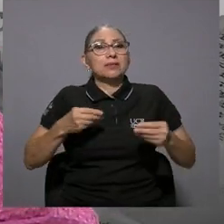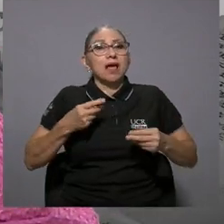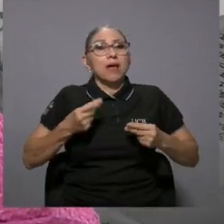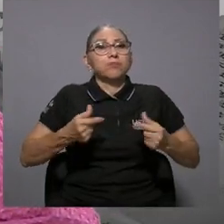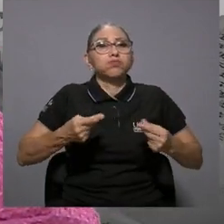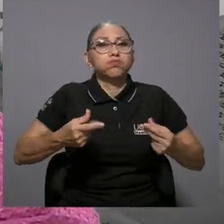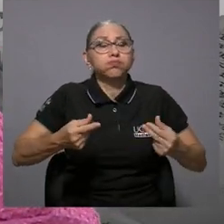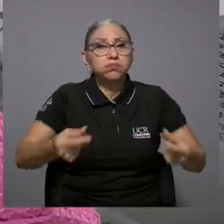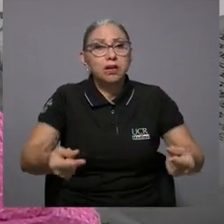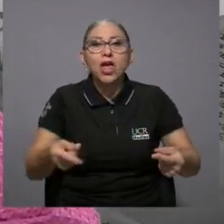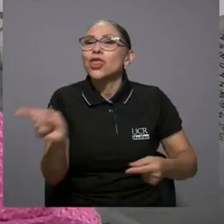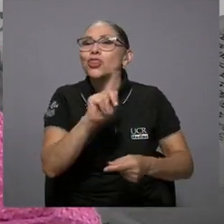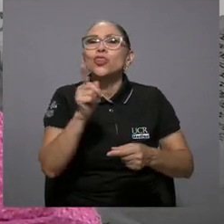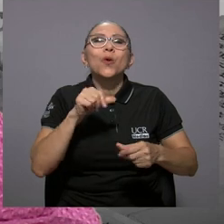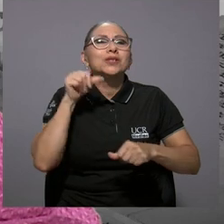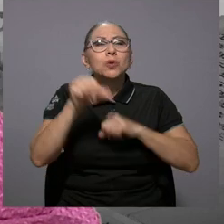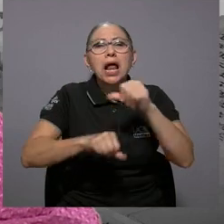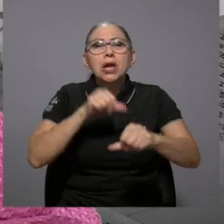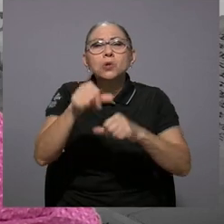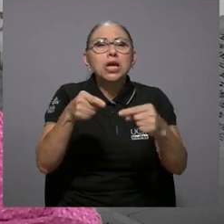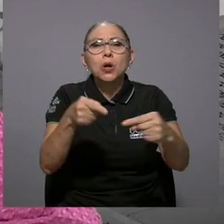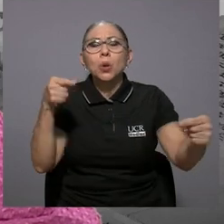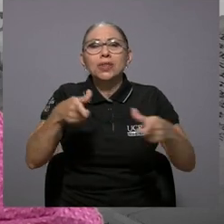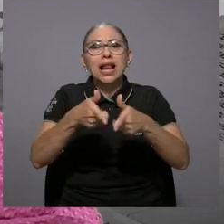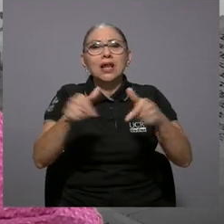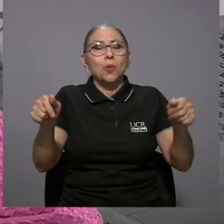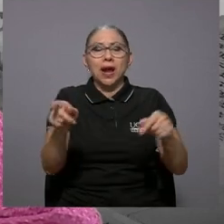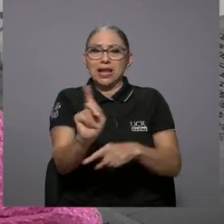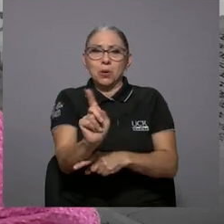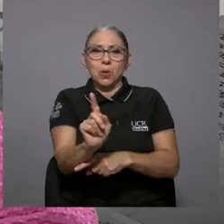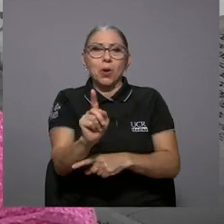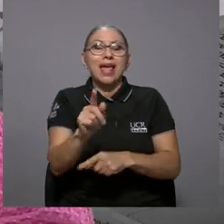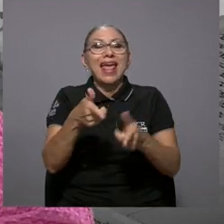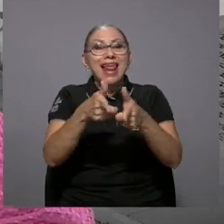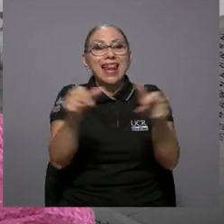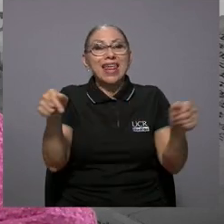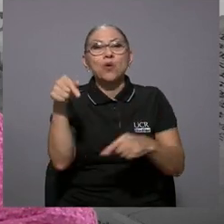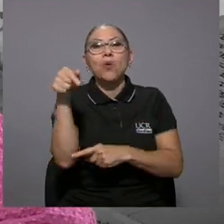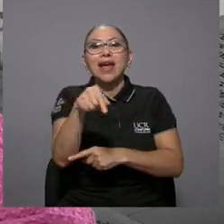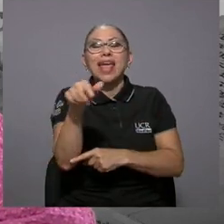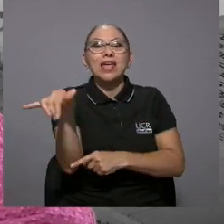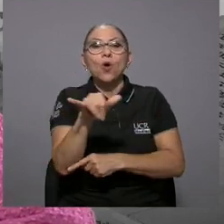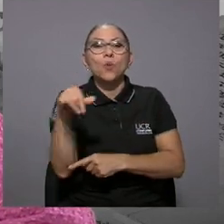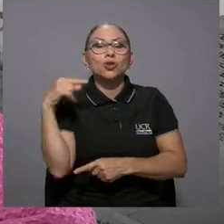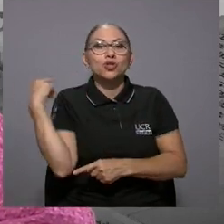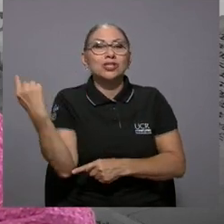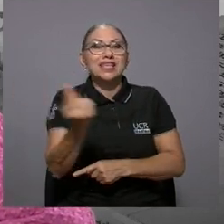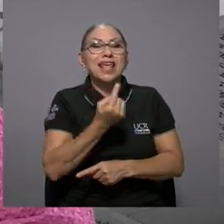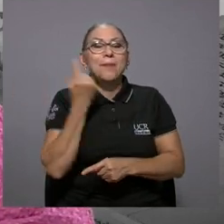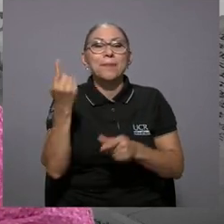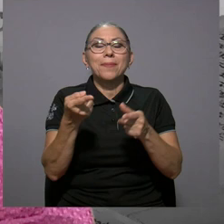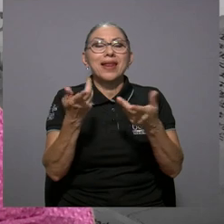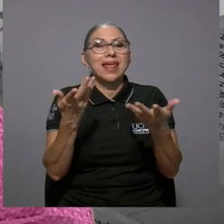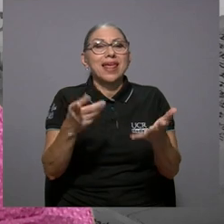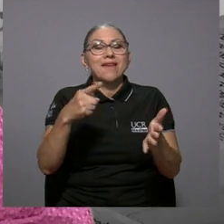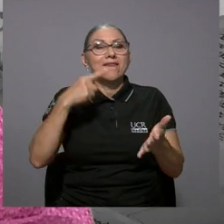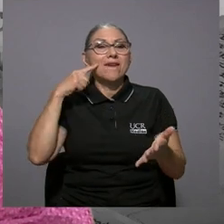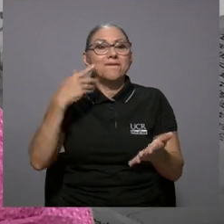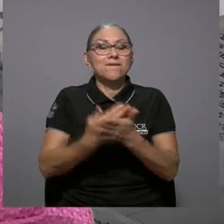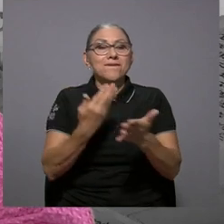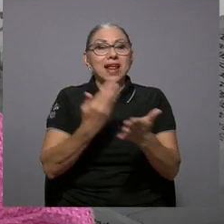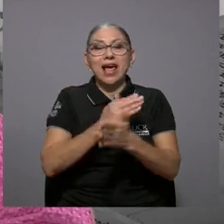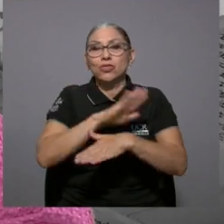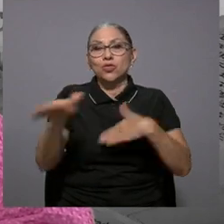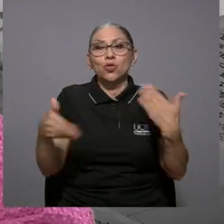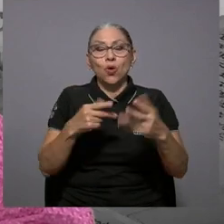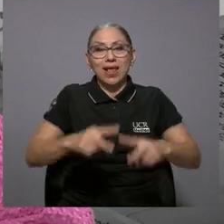actual no es una lucha contra el lenguaje no creo que sea así el lenguaje lo que está reflejando ahí como siempre el